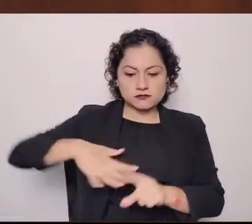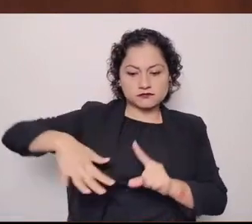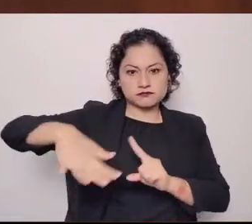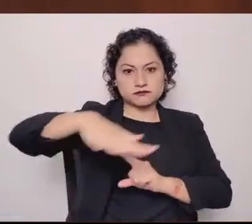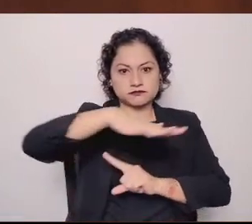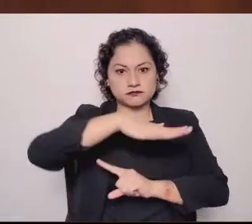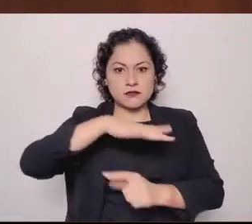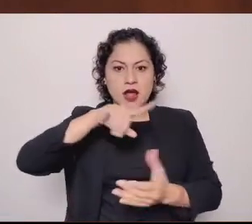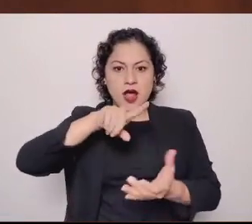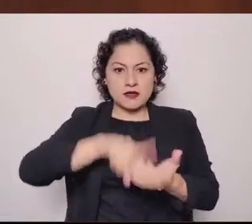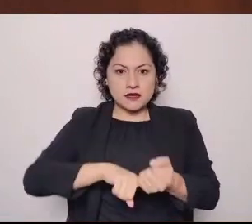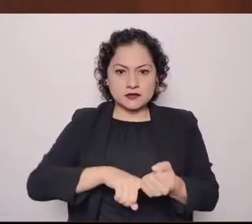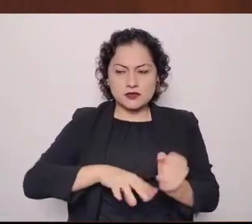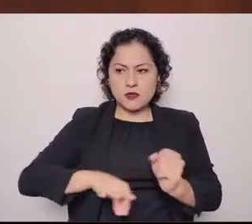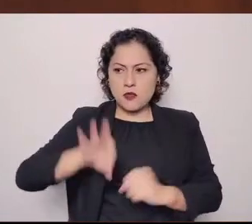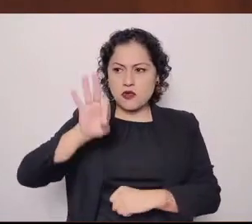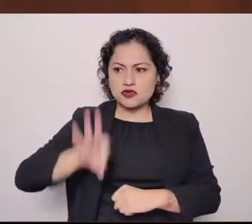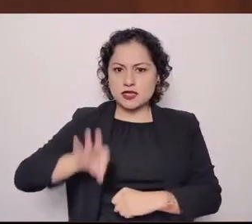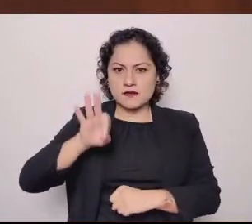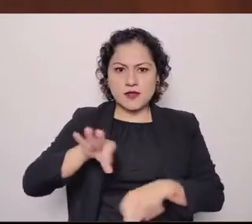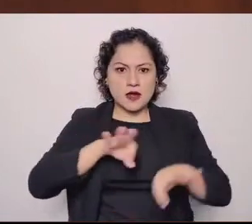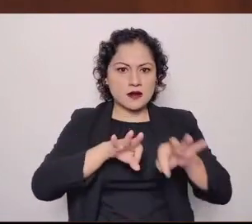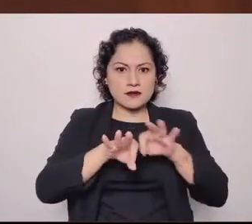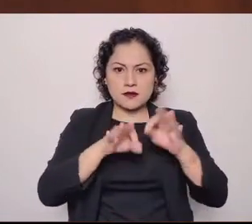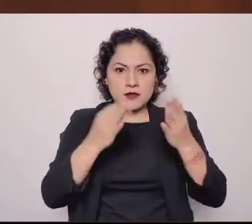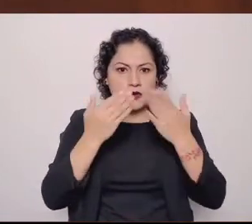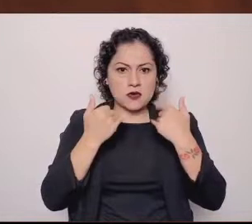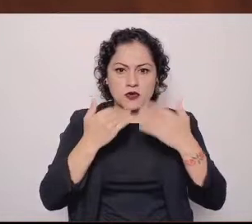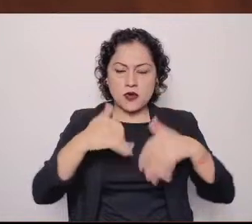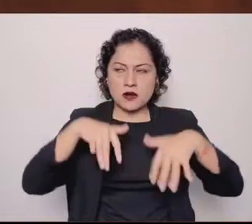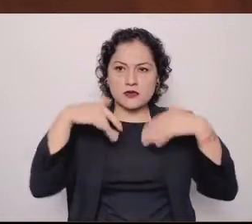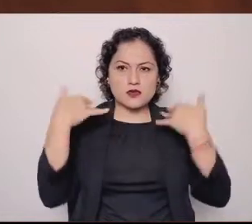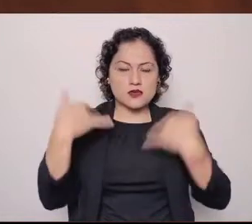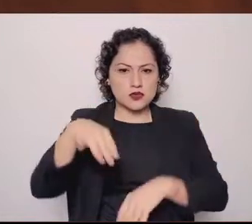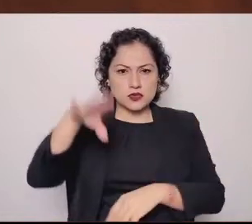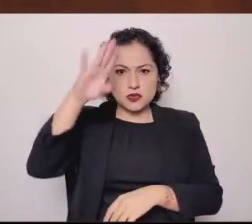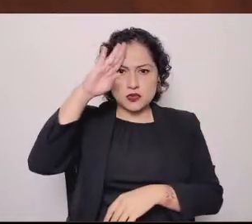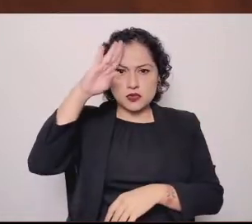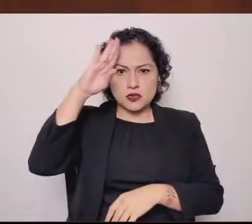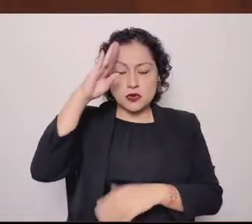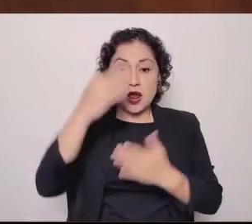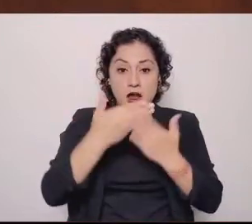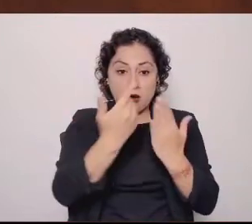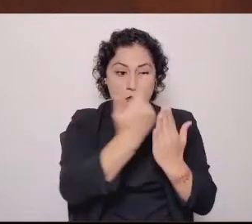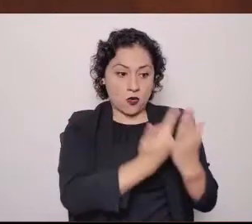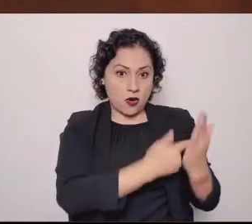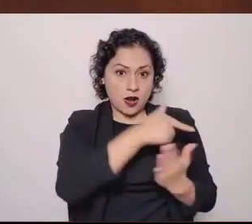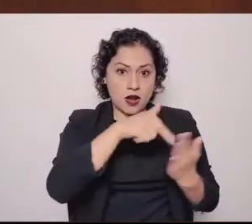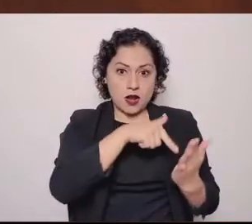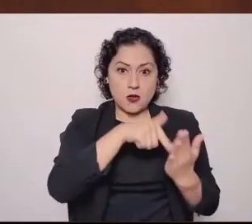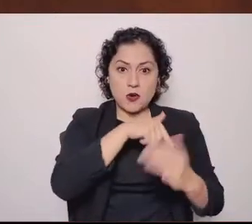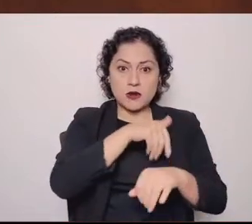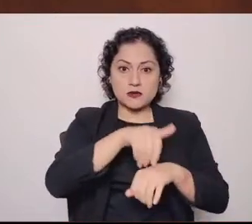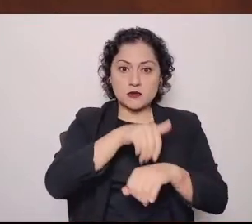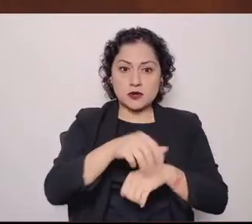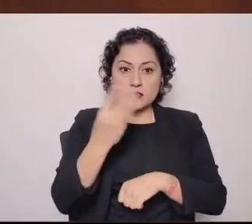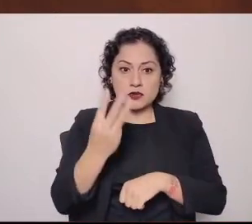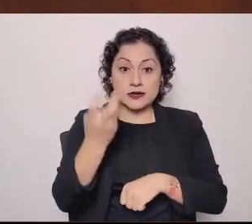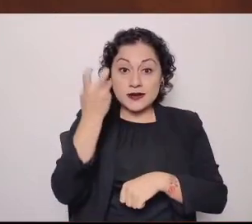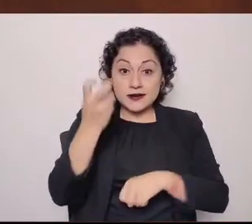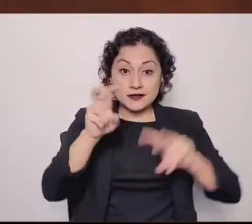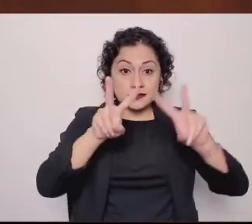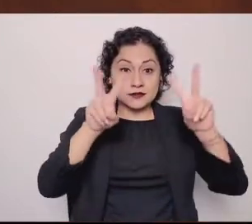en este caso es la tercera entidad. Es una asignatura pendiente que tenemos de generar